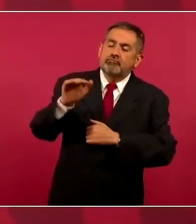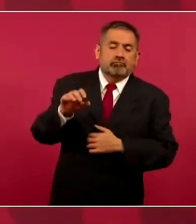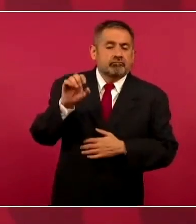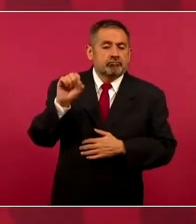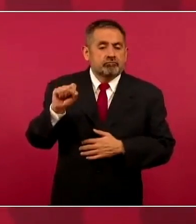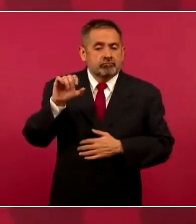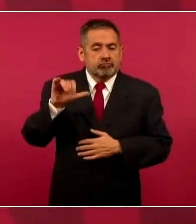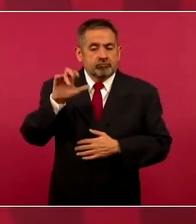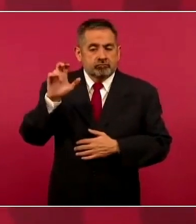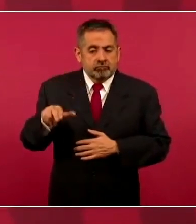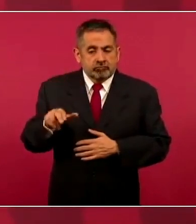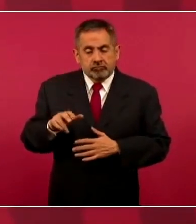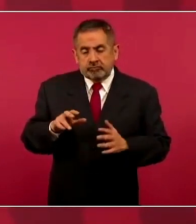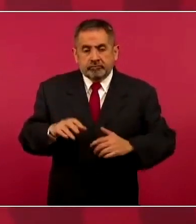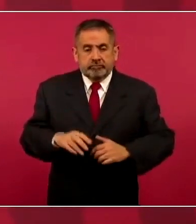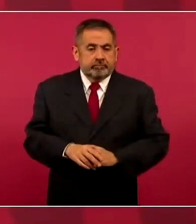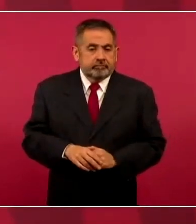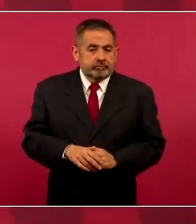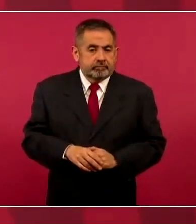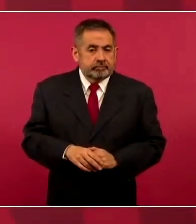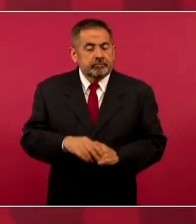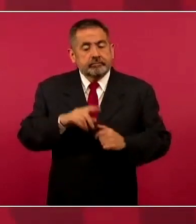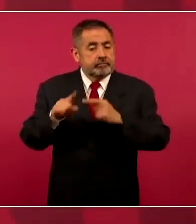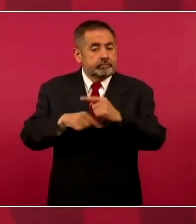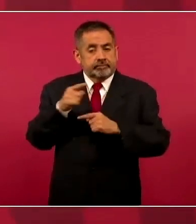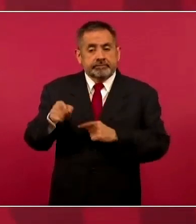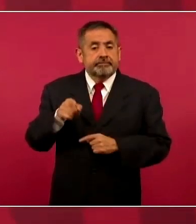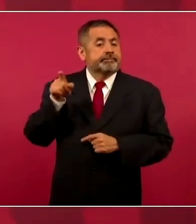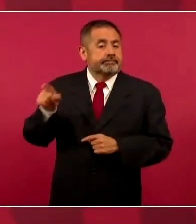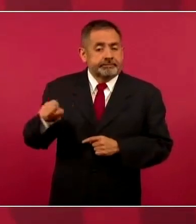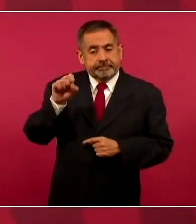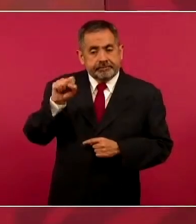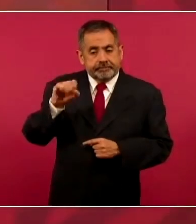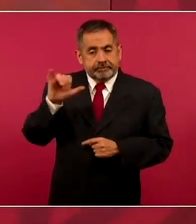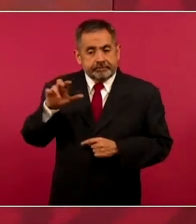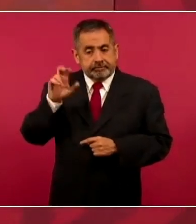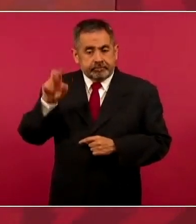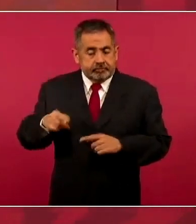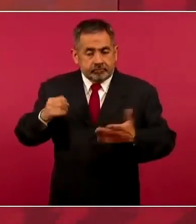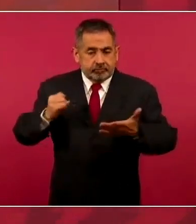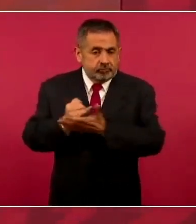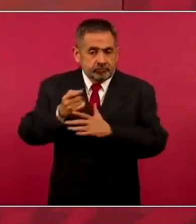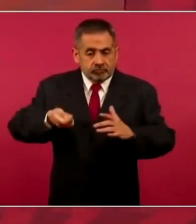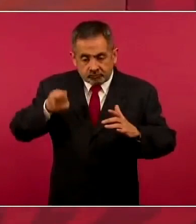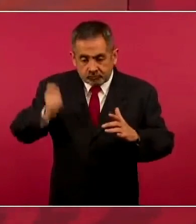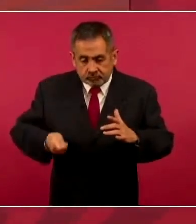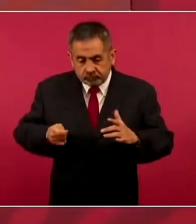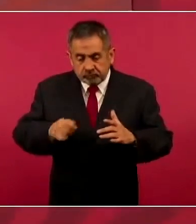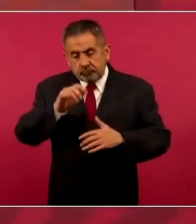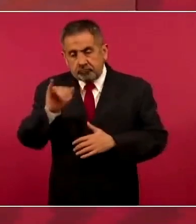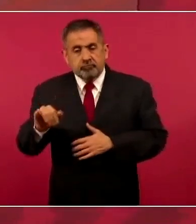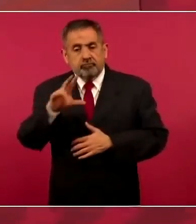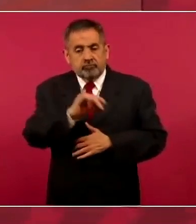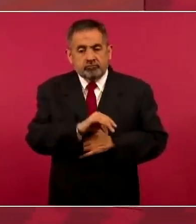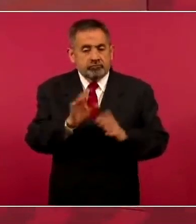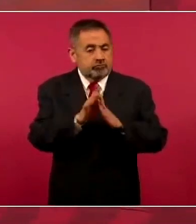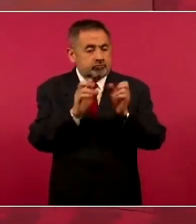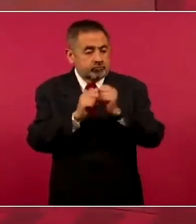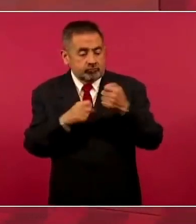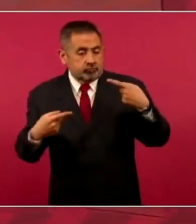Y la Corte va a decidir si es inconstitucional o no